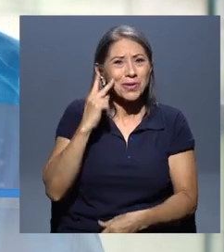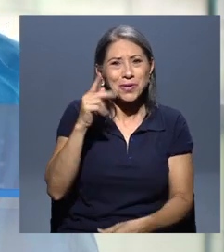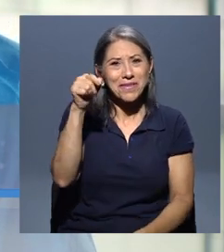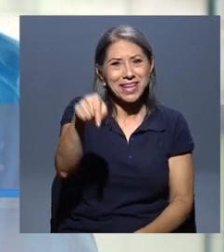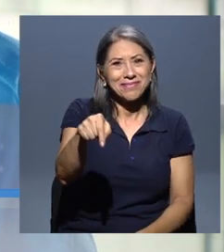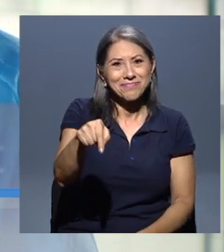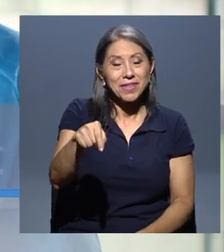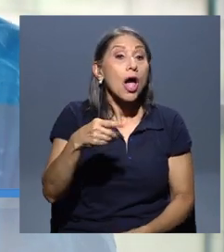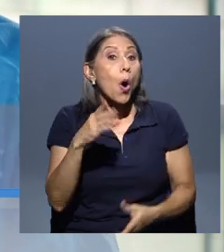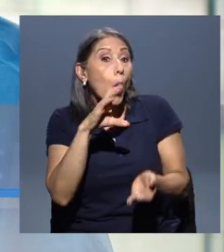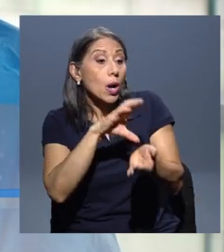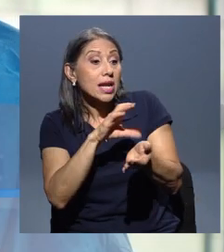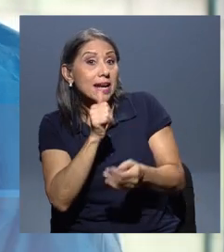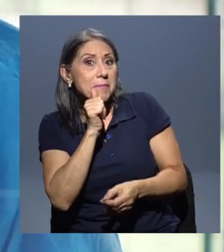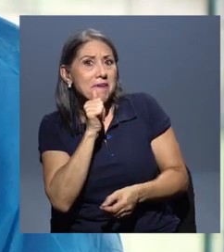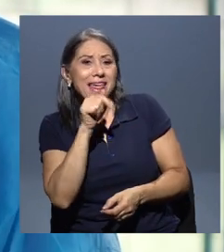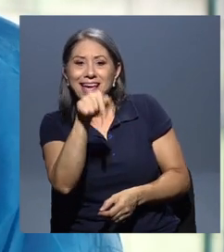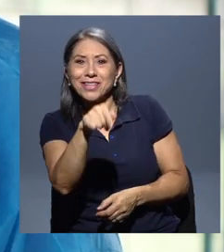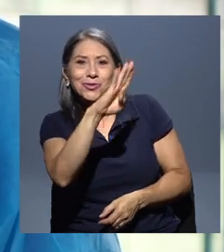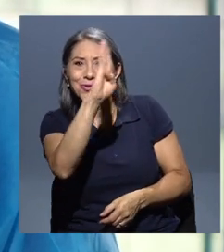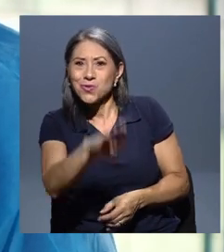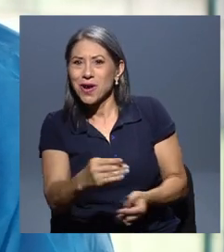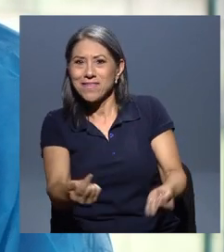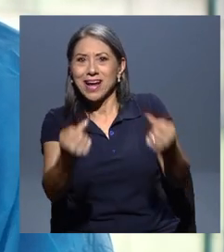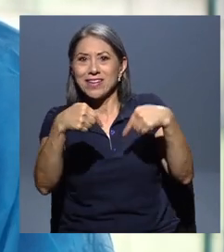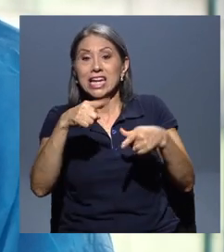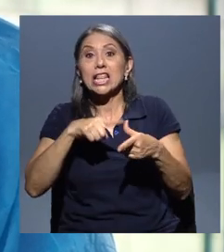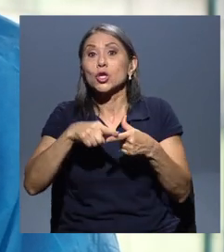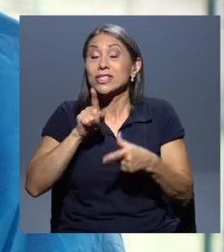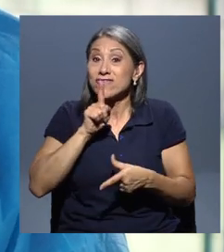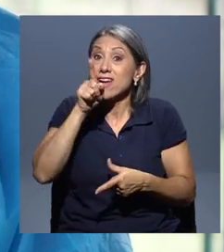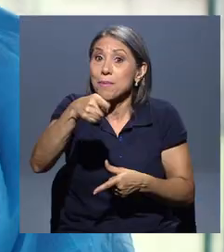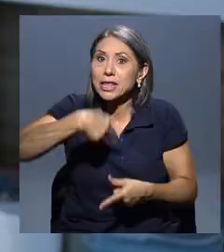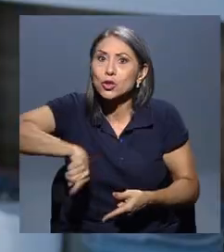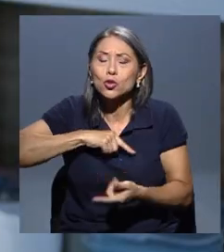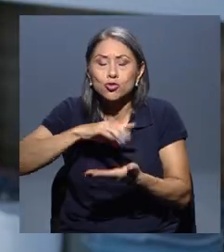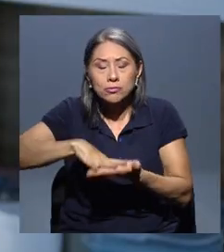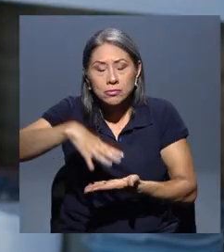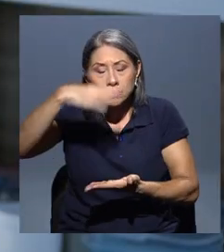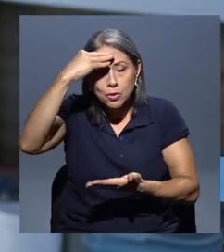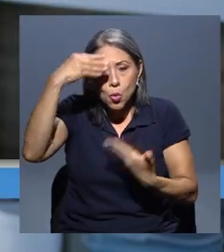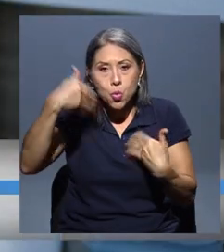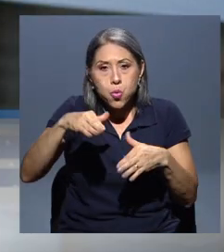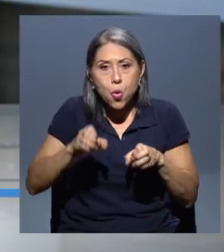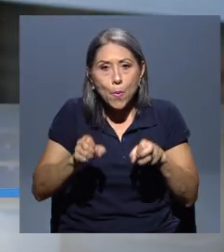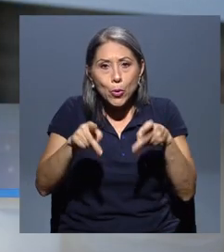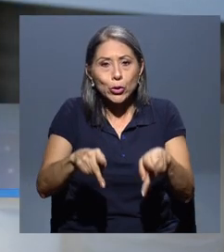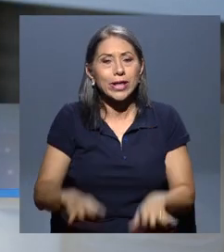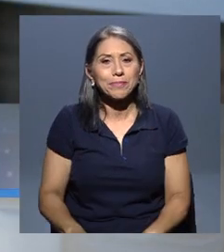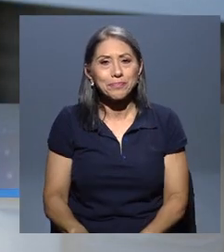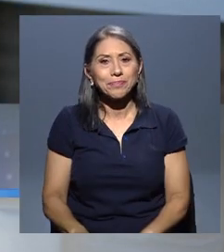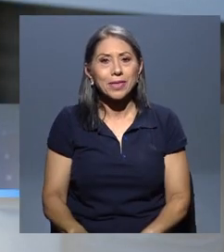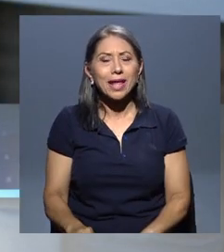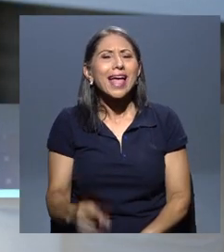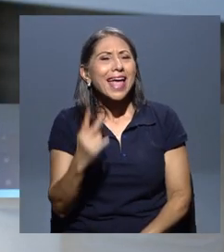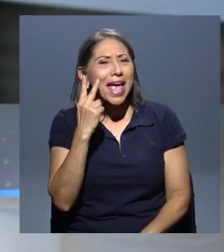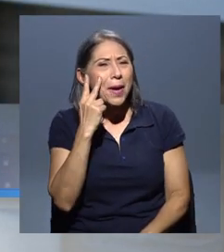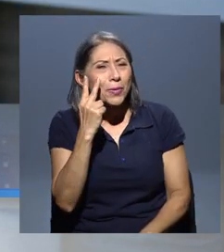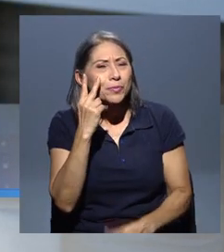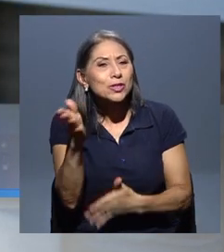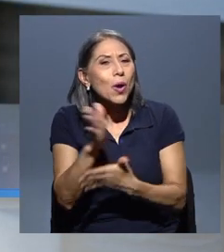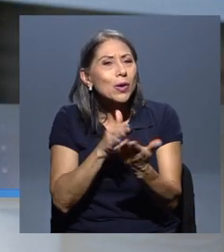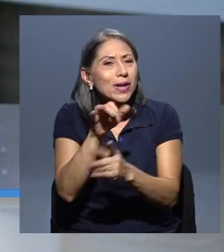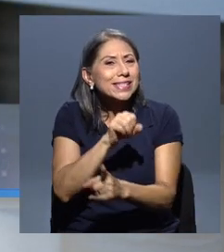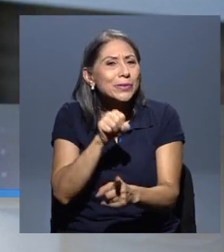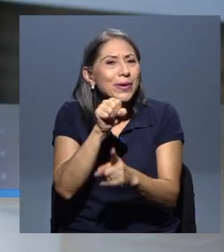clínica privada, entonces yo creo que es una oportunidad de aprendizaje demasiado grande para uno. Bueno, hemos visto algunas lesiones que sí